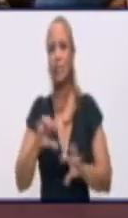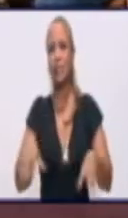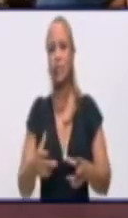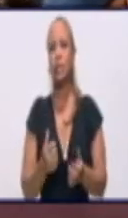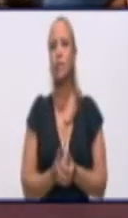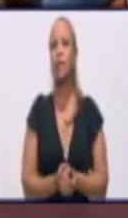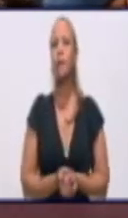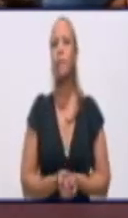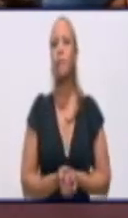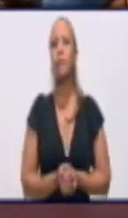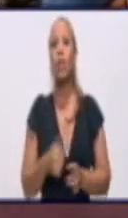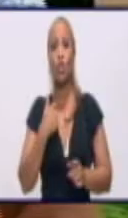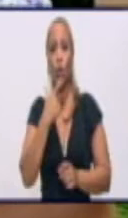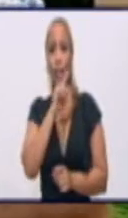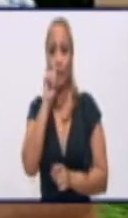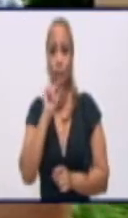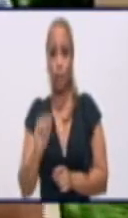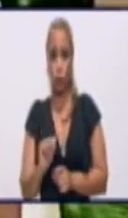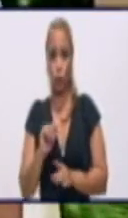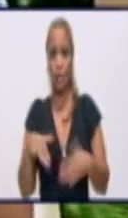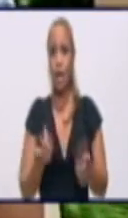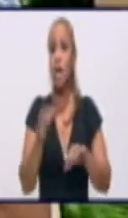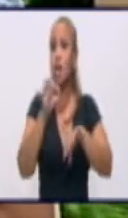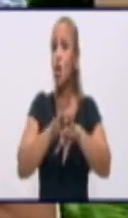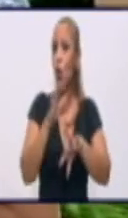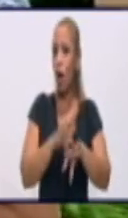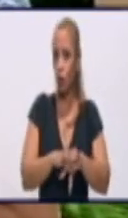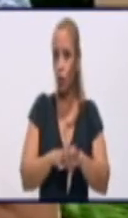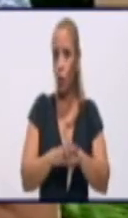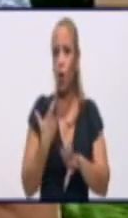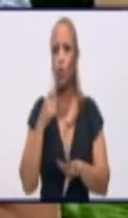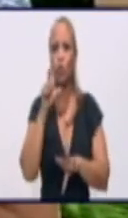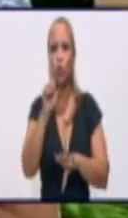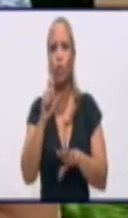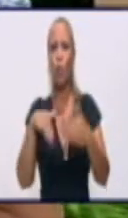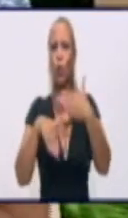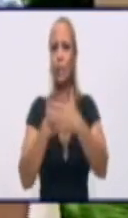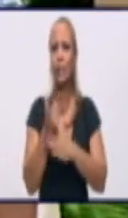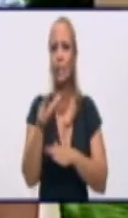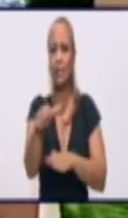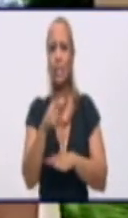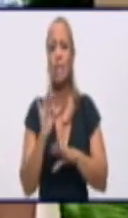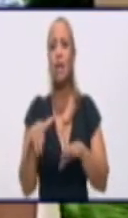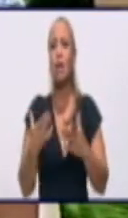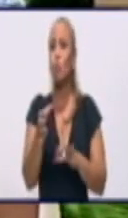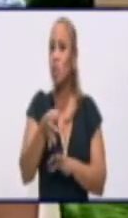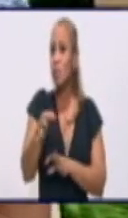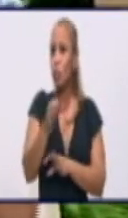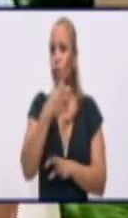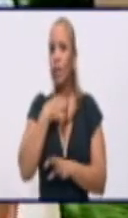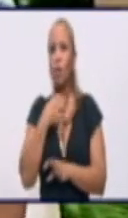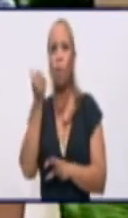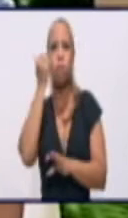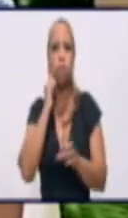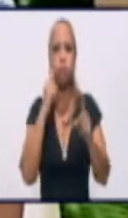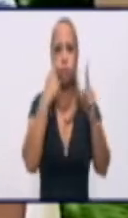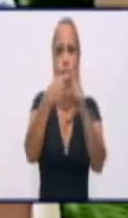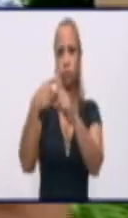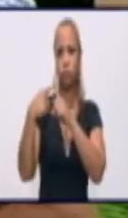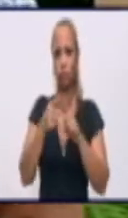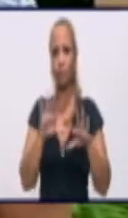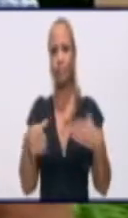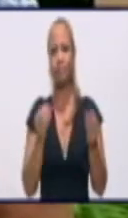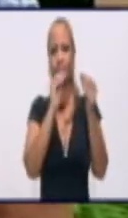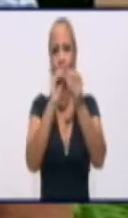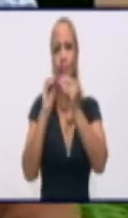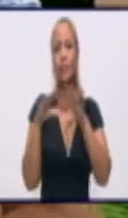preguntar lo que me llama la atención, Río Cauto, que en los últimos días ha sido de los territorios que mayor cantidad de casos ha tenido. ¿Qué ha pasado en Río Cauto?